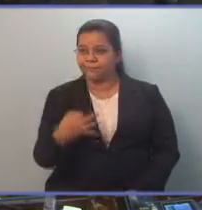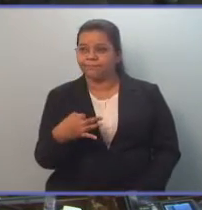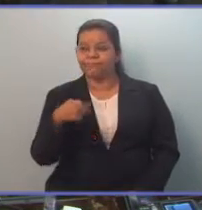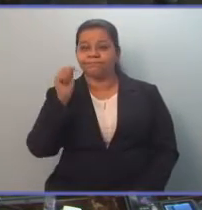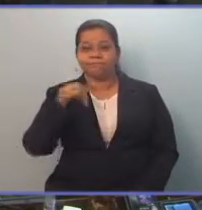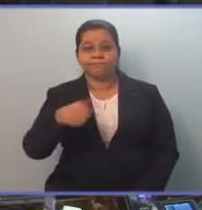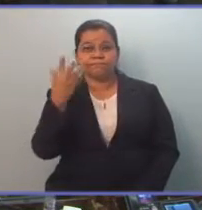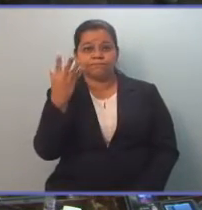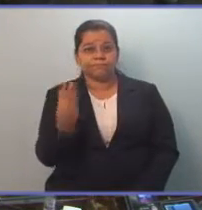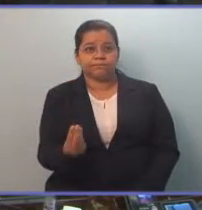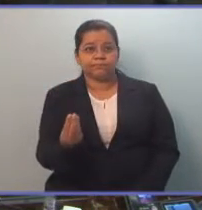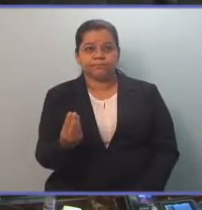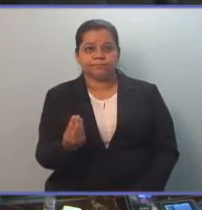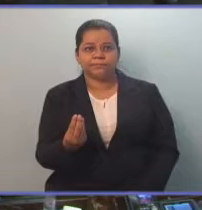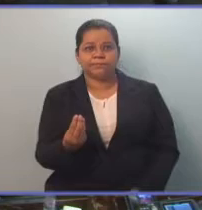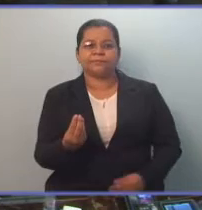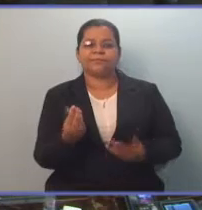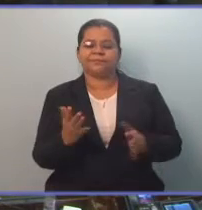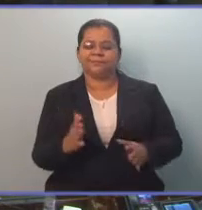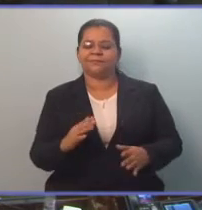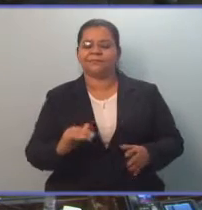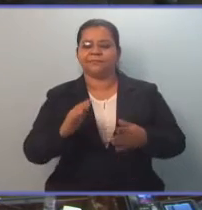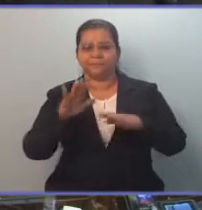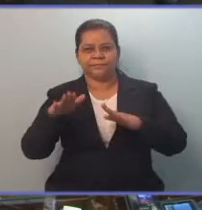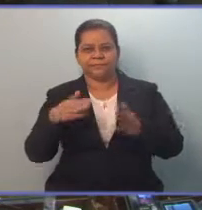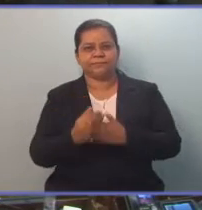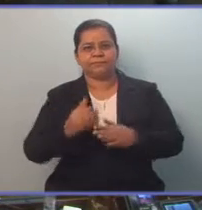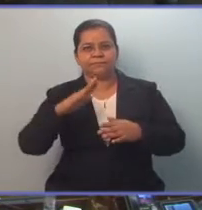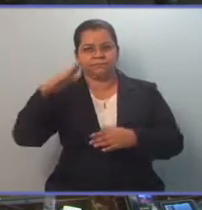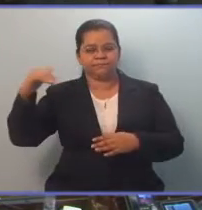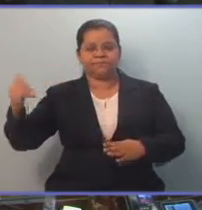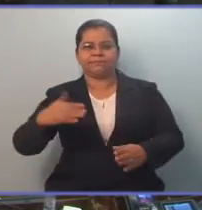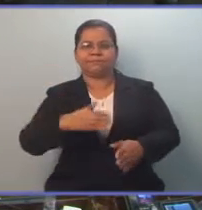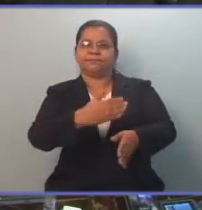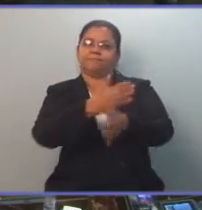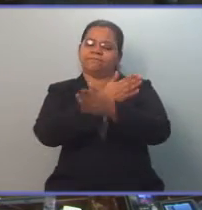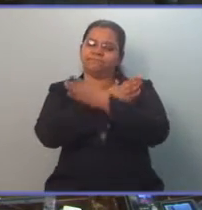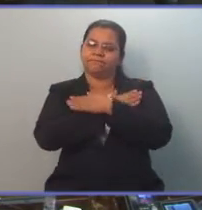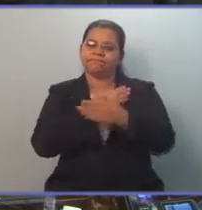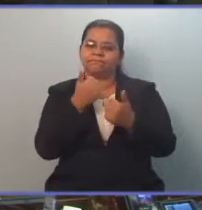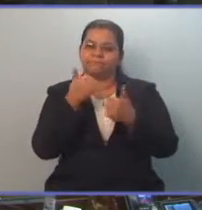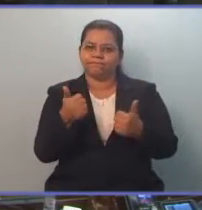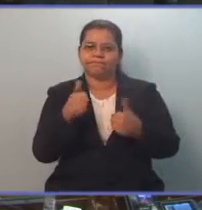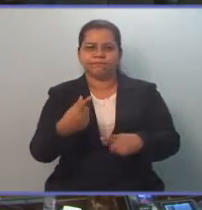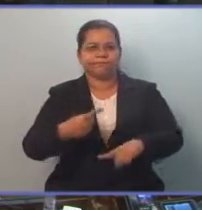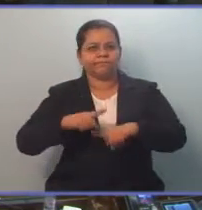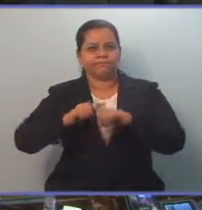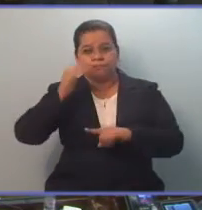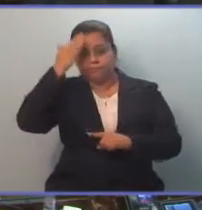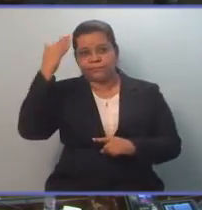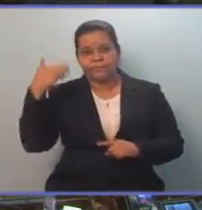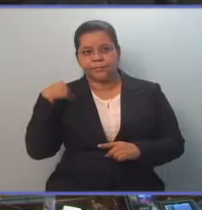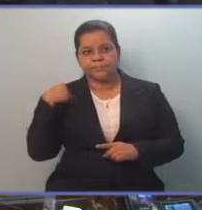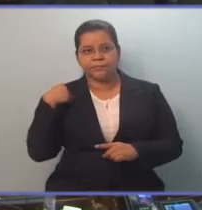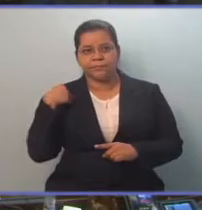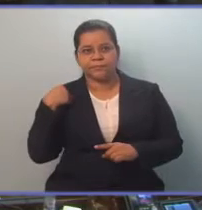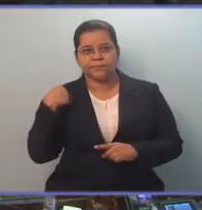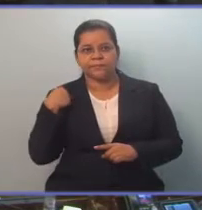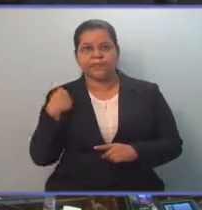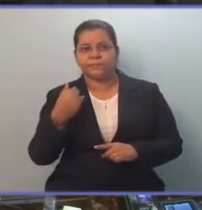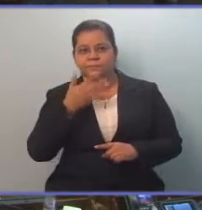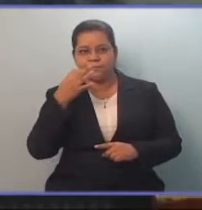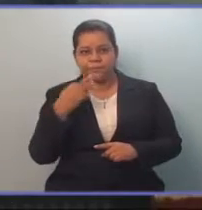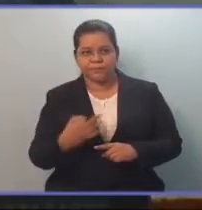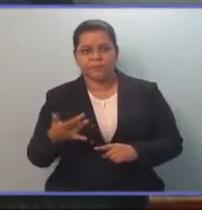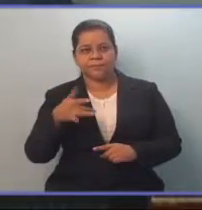día muy positivo para el país, muy positivo para las mujeres salvadoreñas trabajadoras, y de verdad que